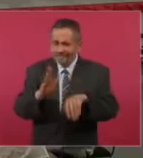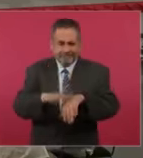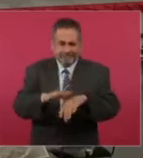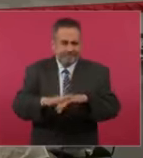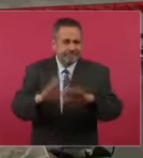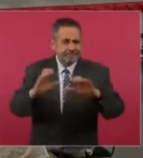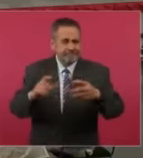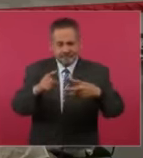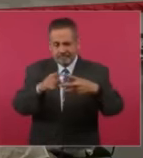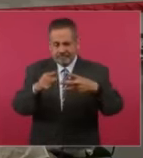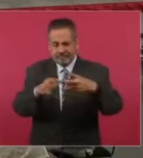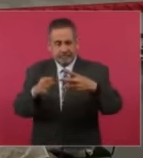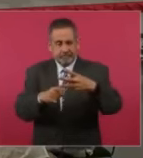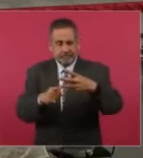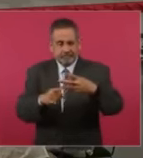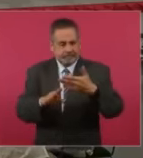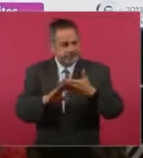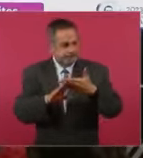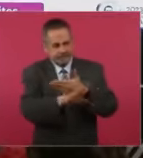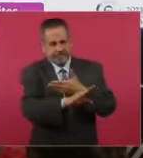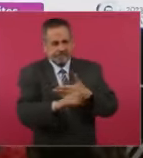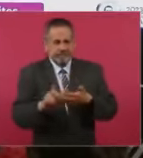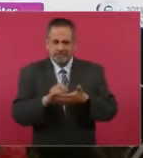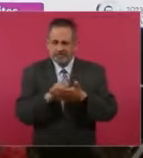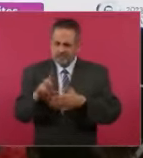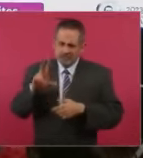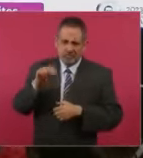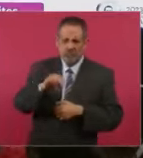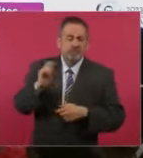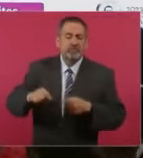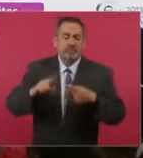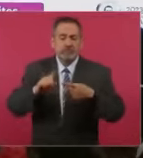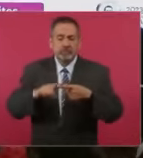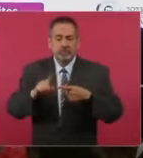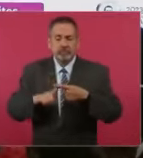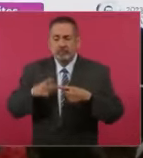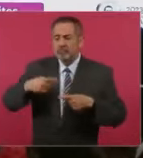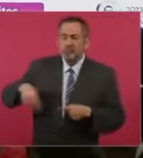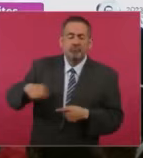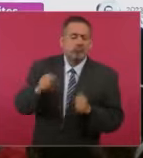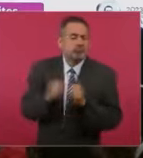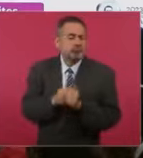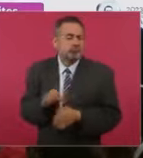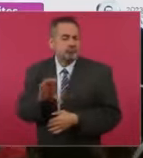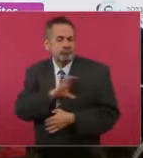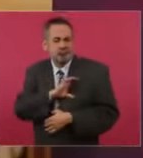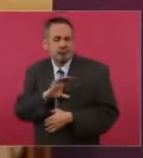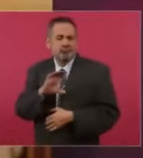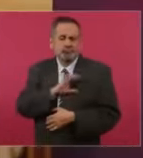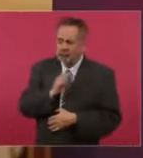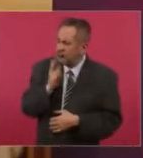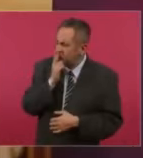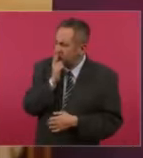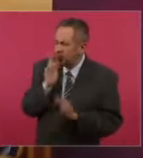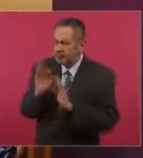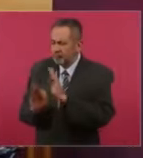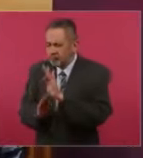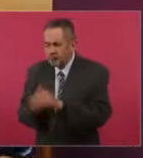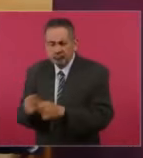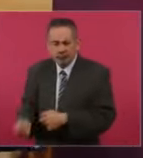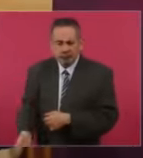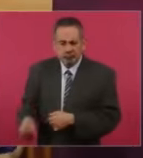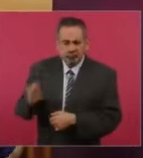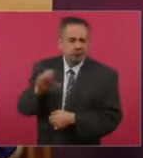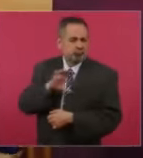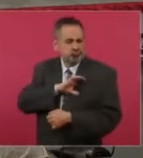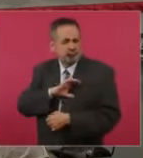cruciales para prevenir el consumo de drogas es tener una vida afectuosa desde la temprana infancia, desde el